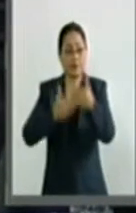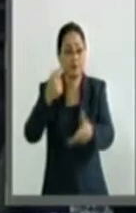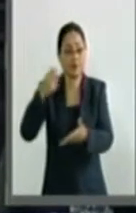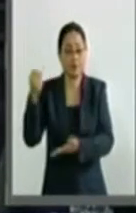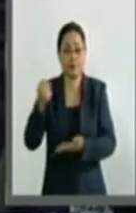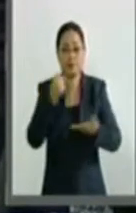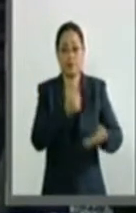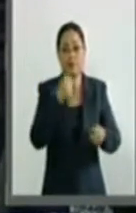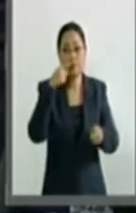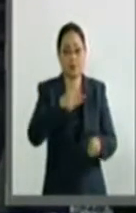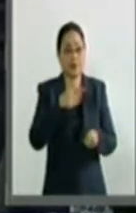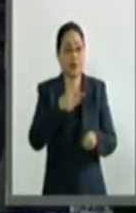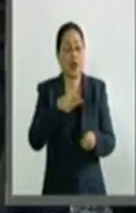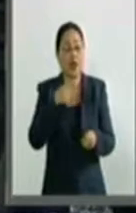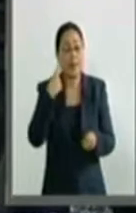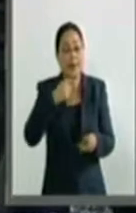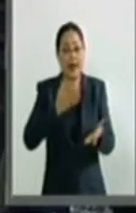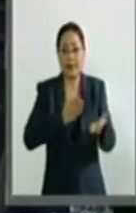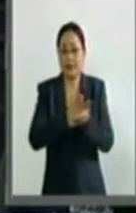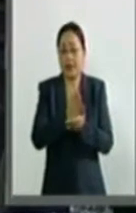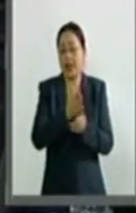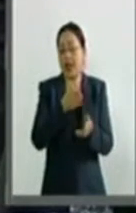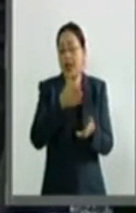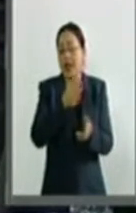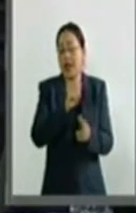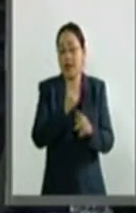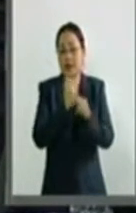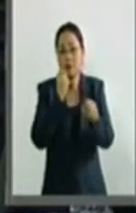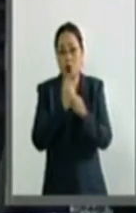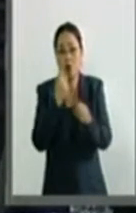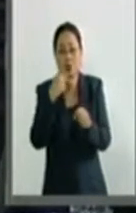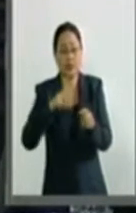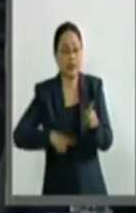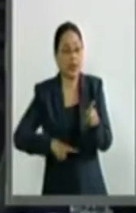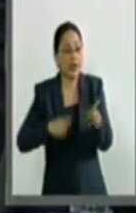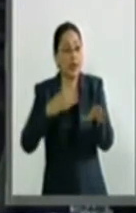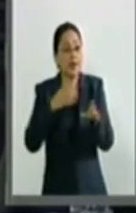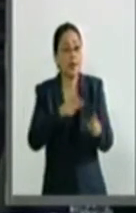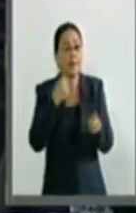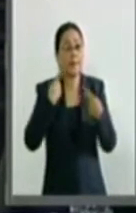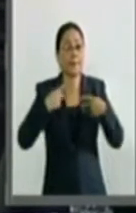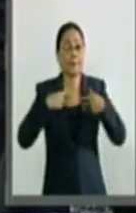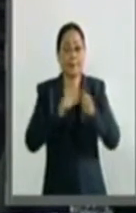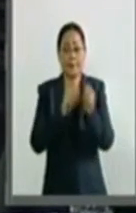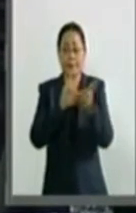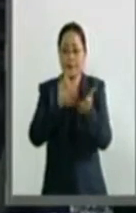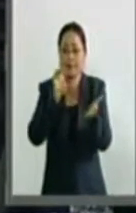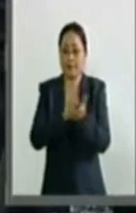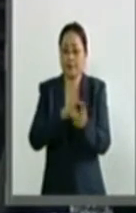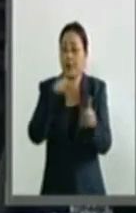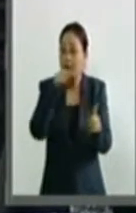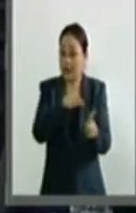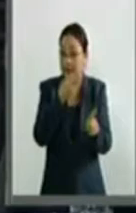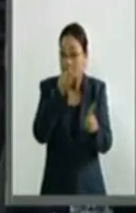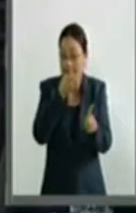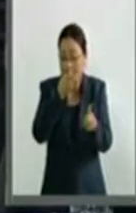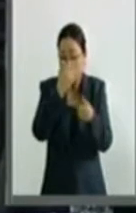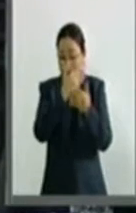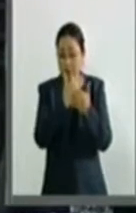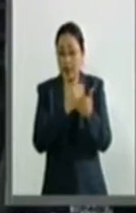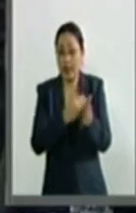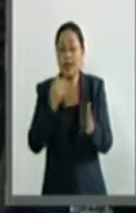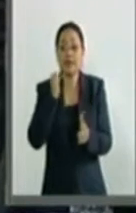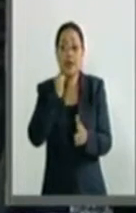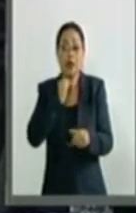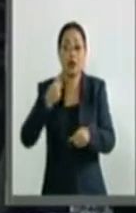recursos del Fondo para la Accesibilidad en el Transporte Público, para las personas con discapacidad, se concede la palabra a la